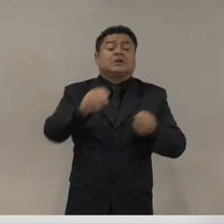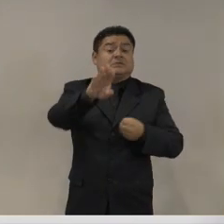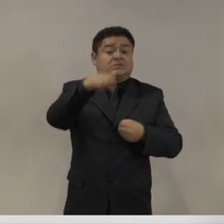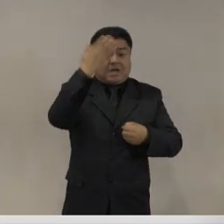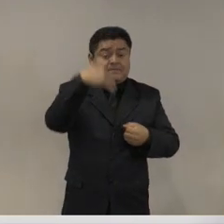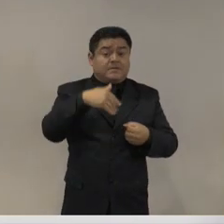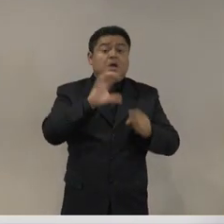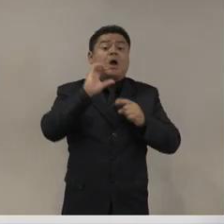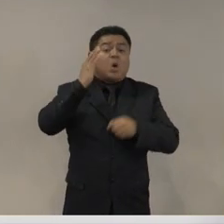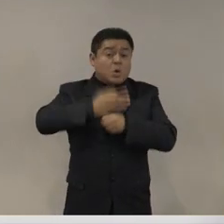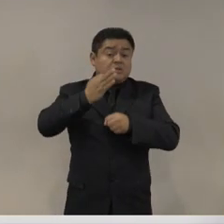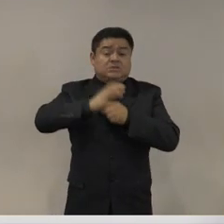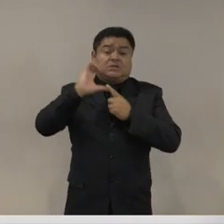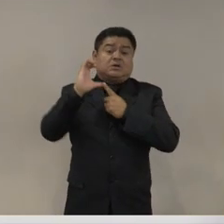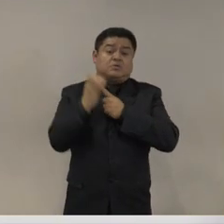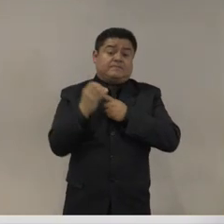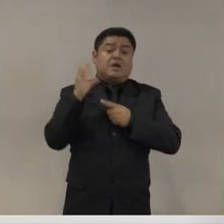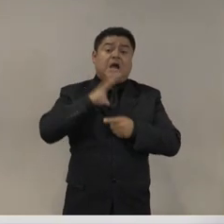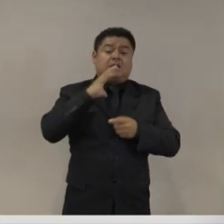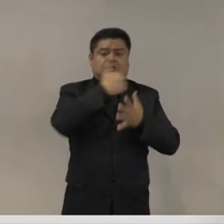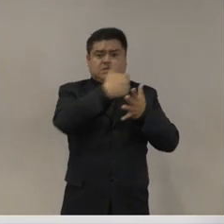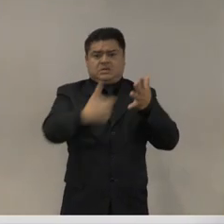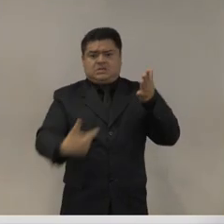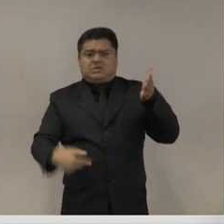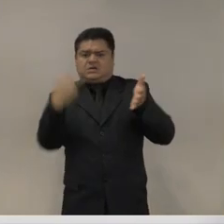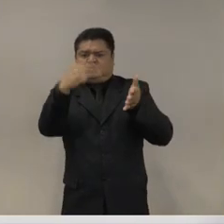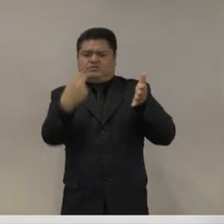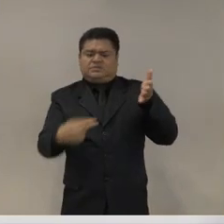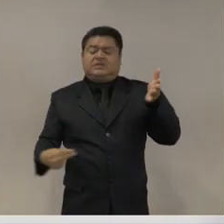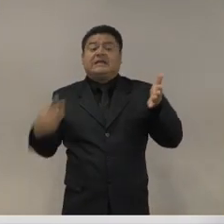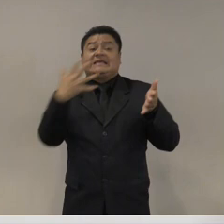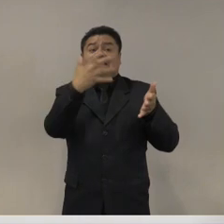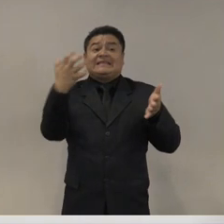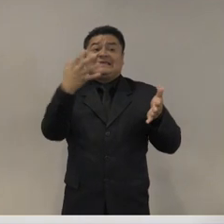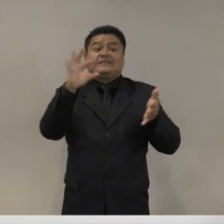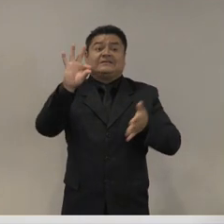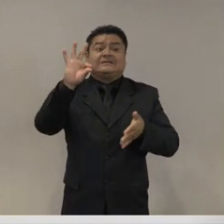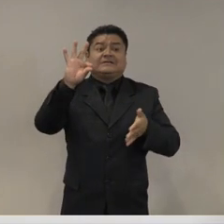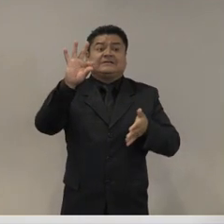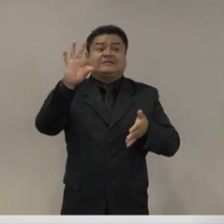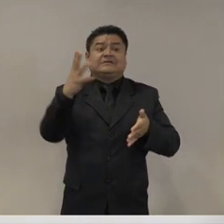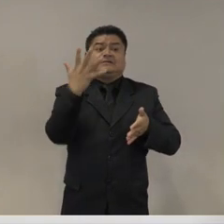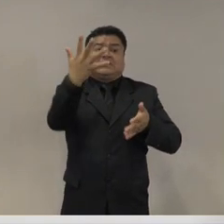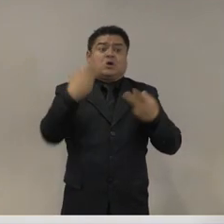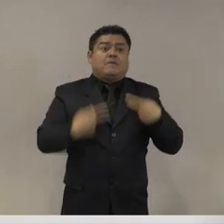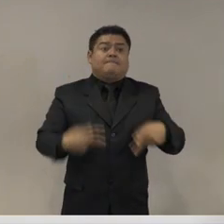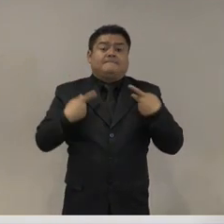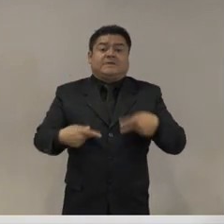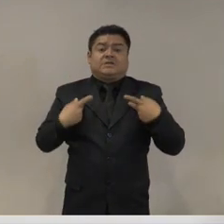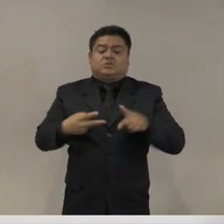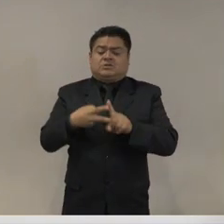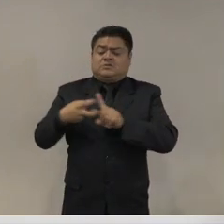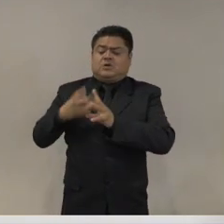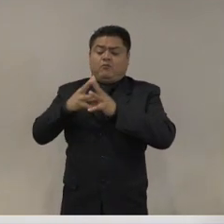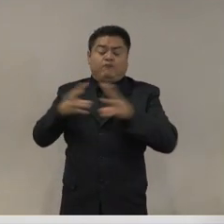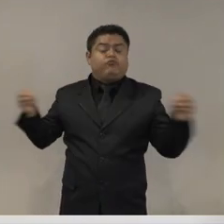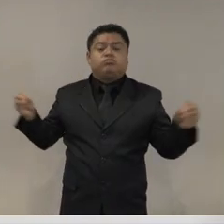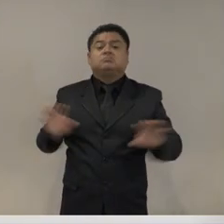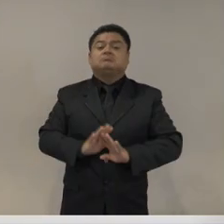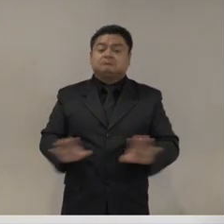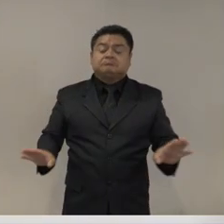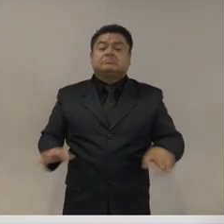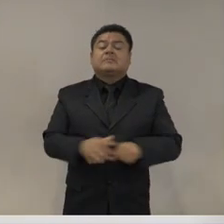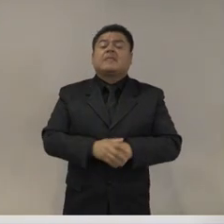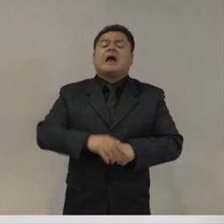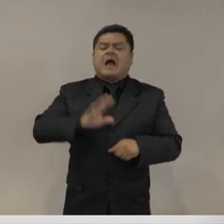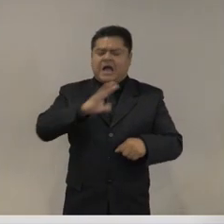lista del Comité Eureka. Los comandantes supremos de las Fuerzas Armadas que han pasado desde entonces, Luis Echeverría, López Portillo